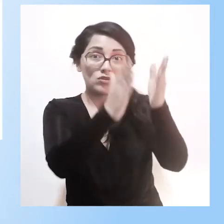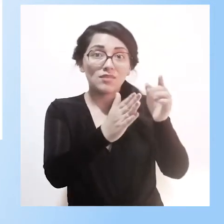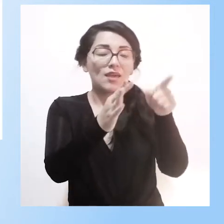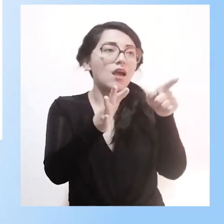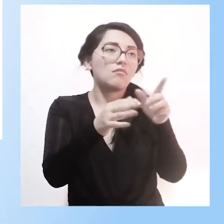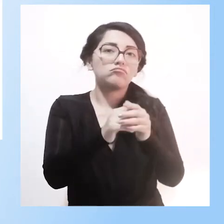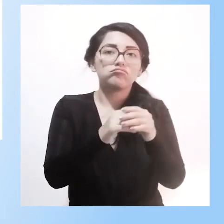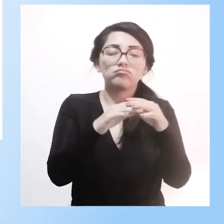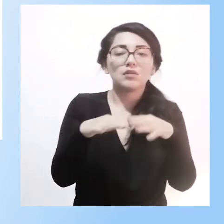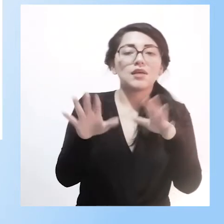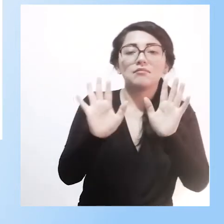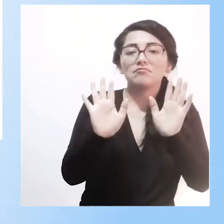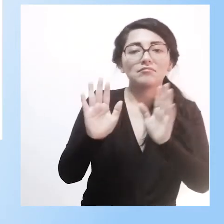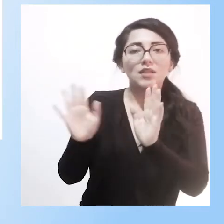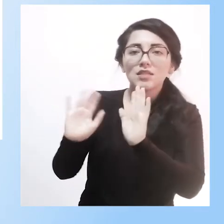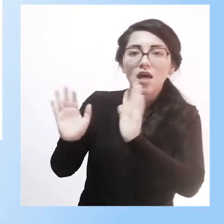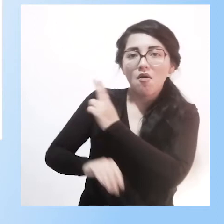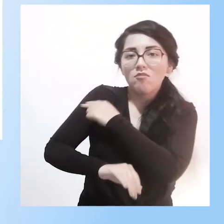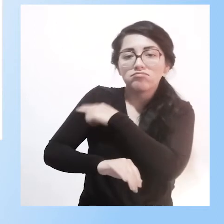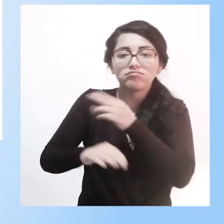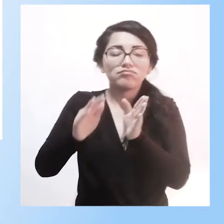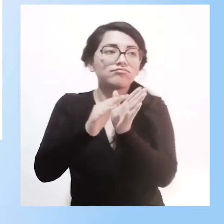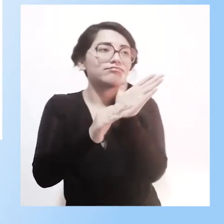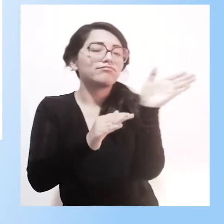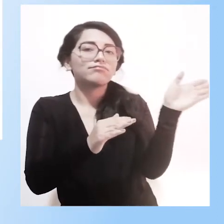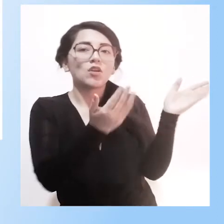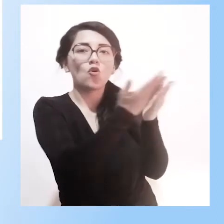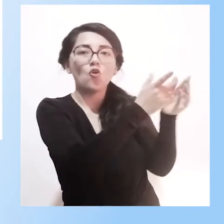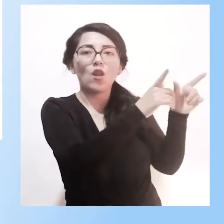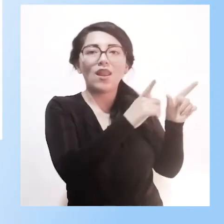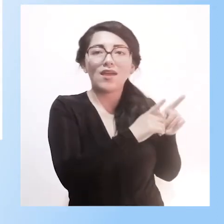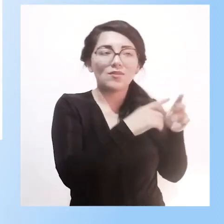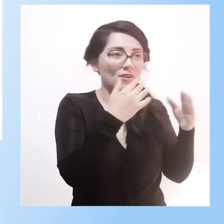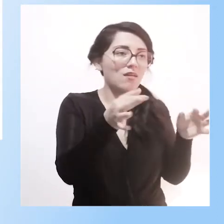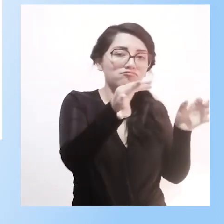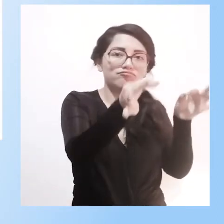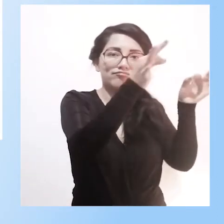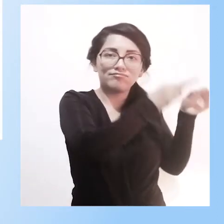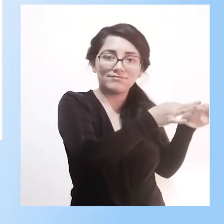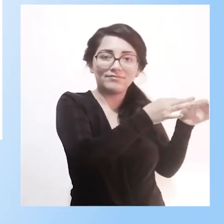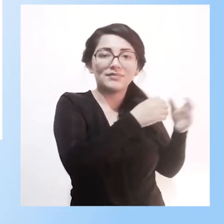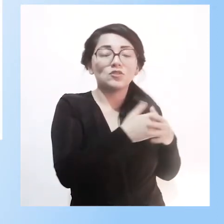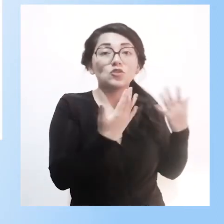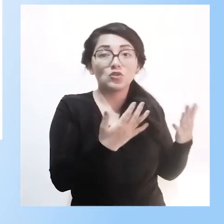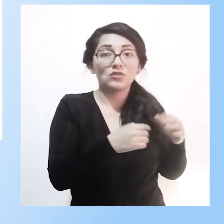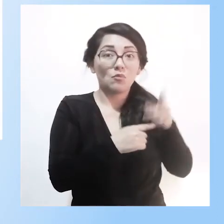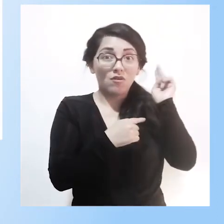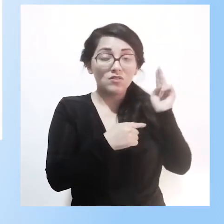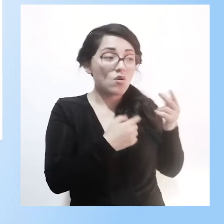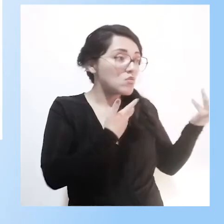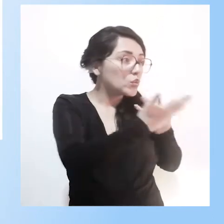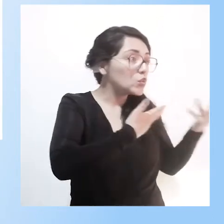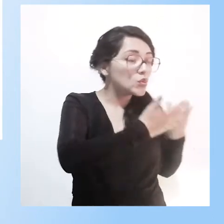El equipo de programa interviene con la comunidad educativa de la institución de origen para preparar el regreso del estudiante